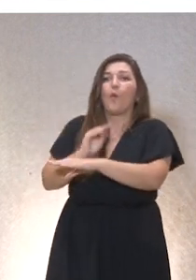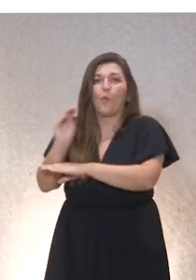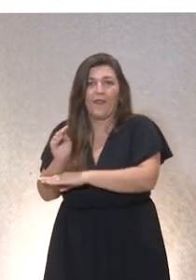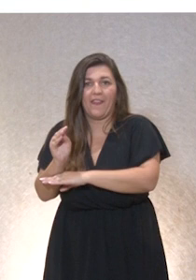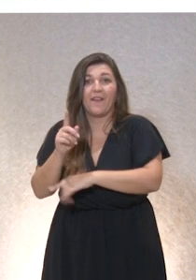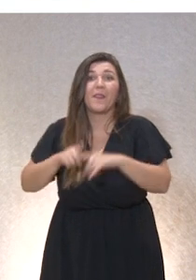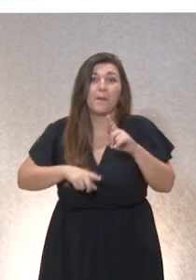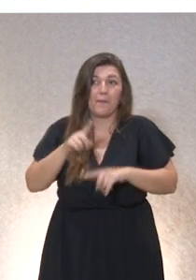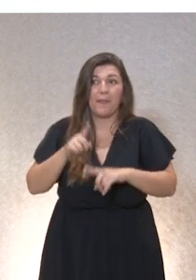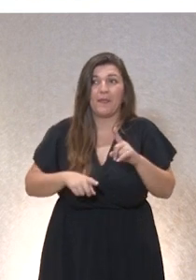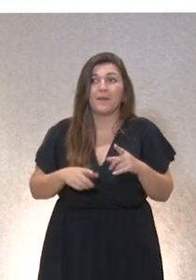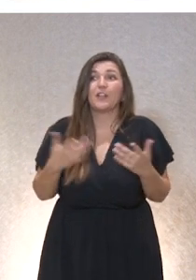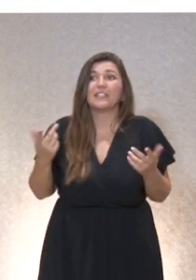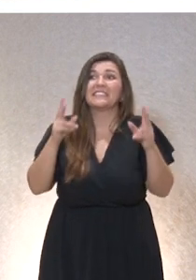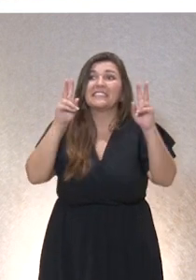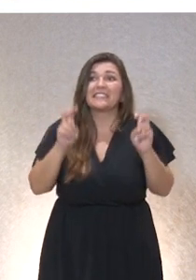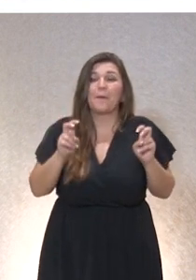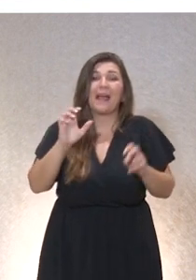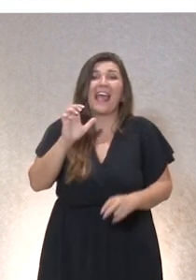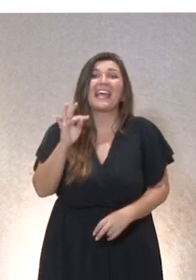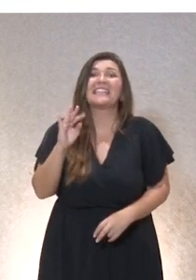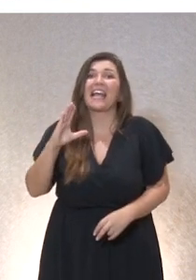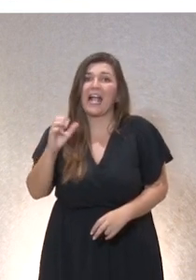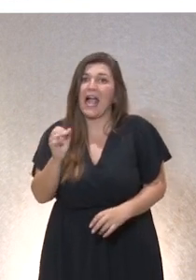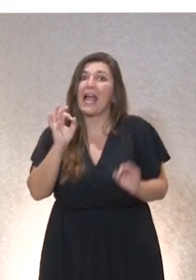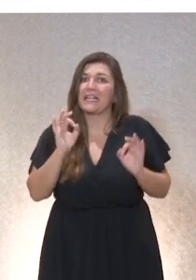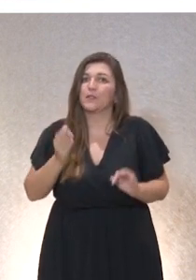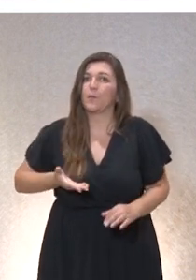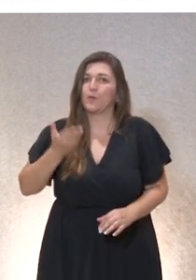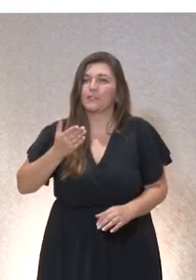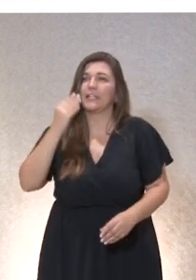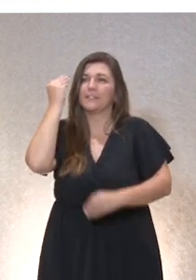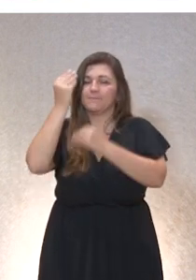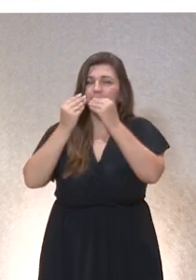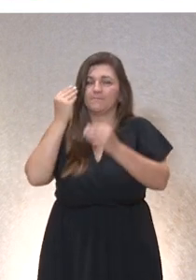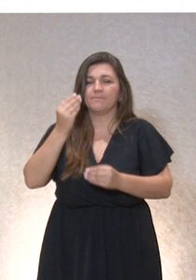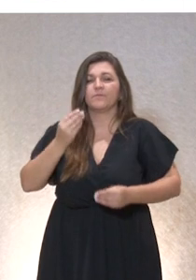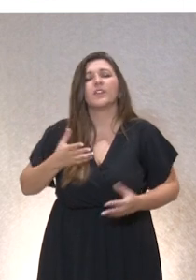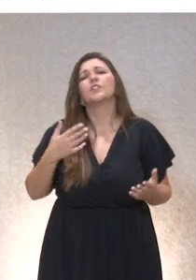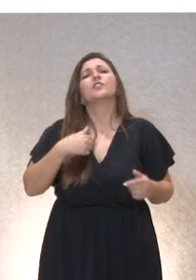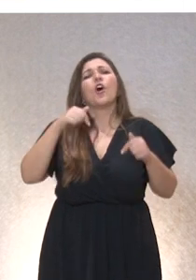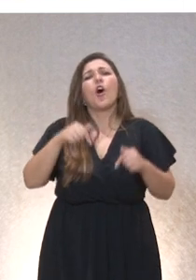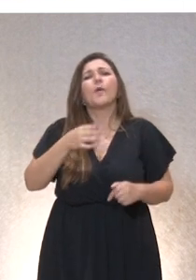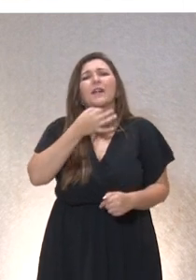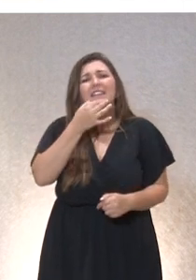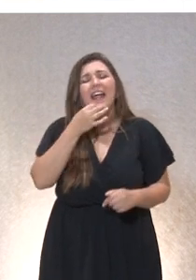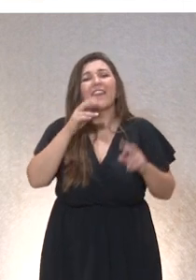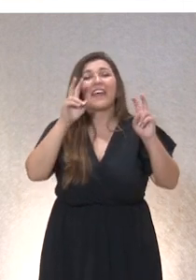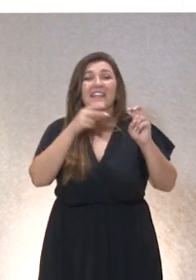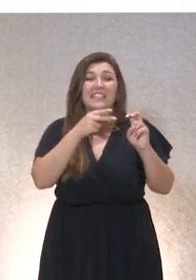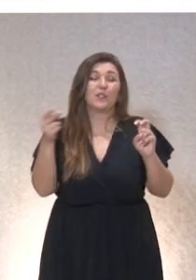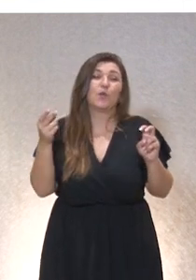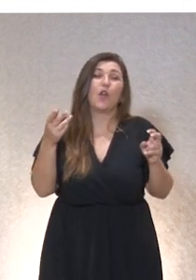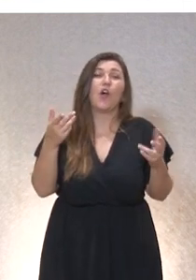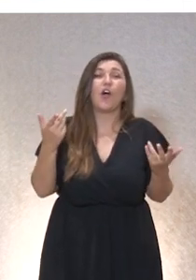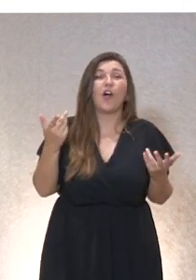cuando hablamos de ética y planteamos el tema de la ética. Bien, mi intervención esta tarde lleva por título Inteligencia